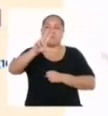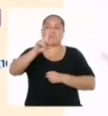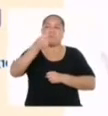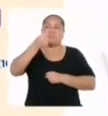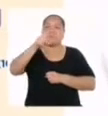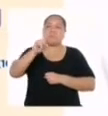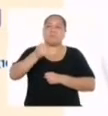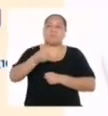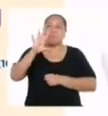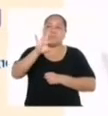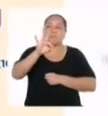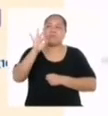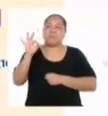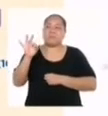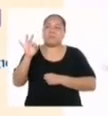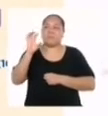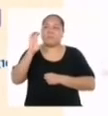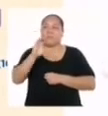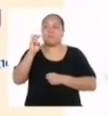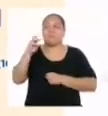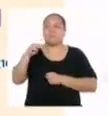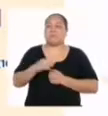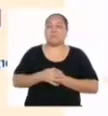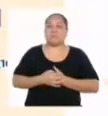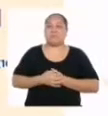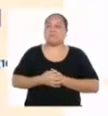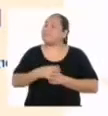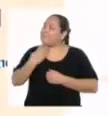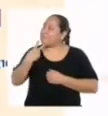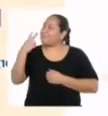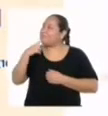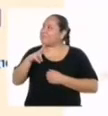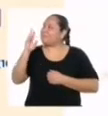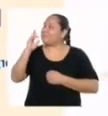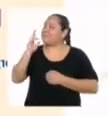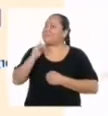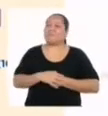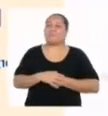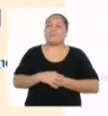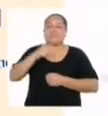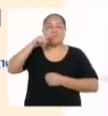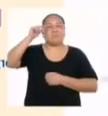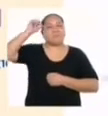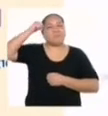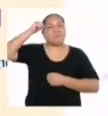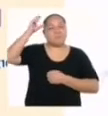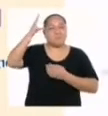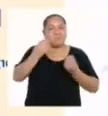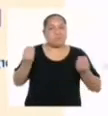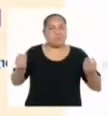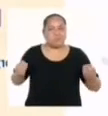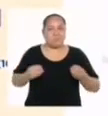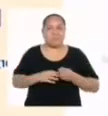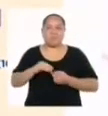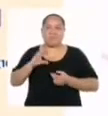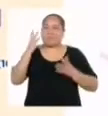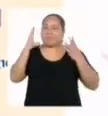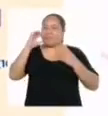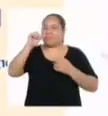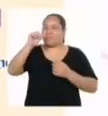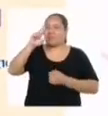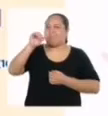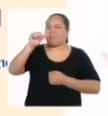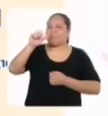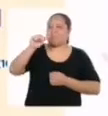311,99 centímetros cuadrados. Ya me lo profesor. De hecho me recuerda mucho al cálculo del área de un